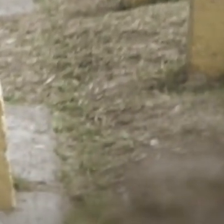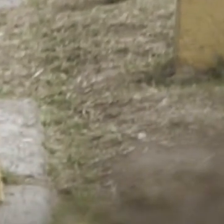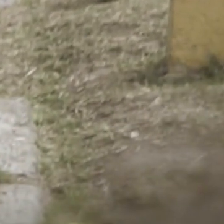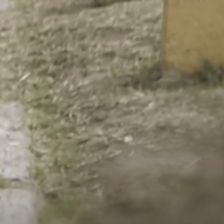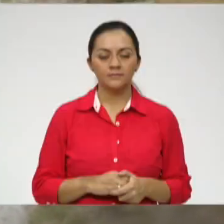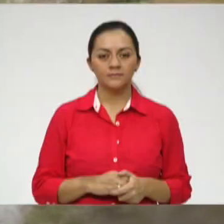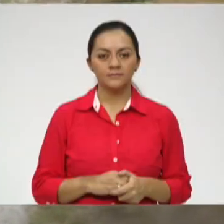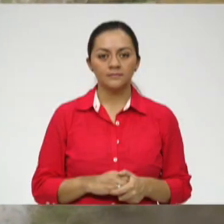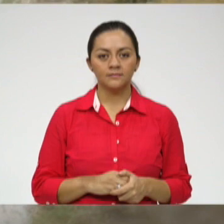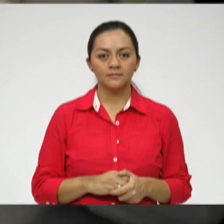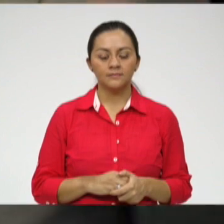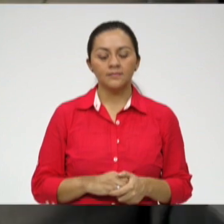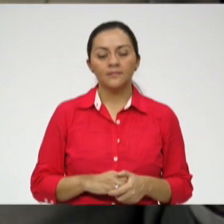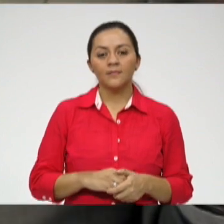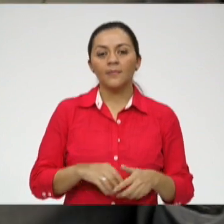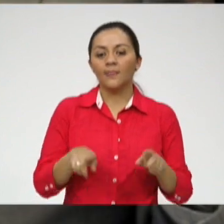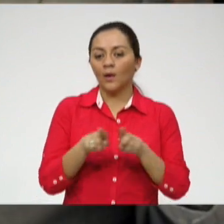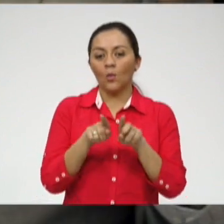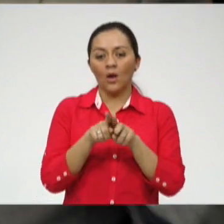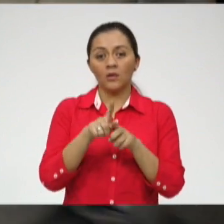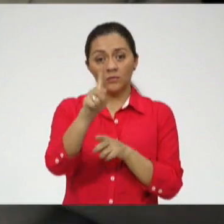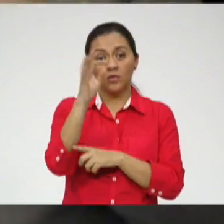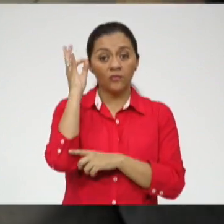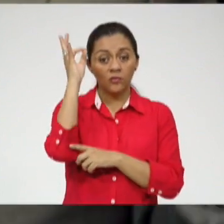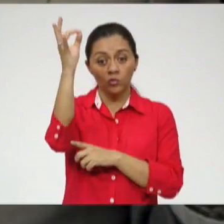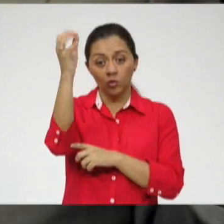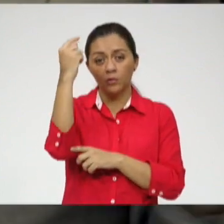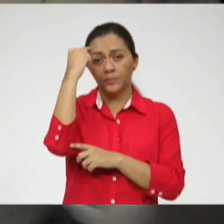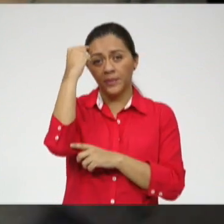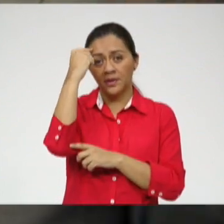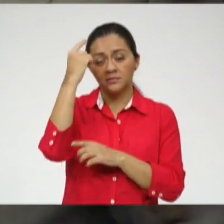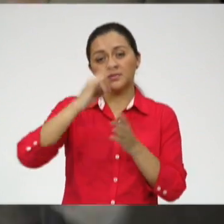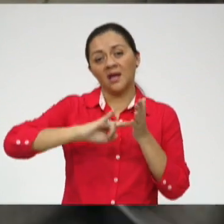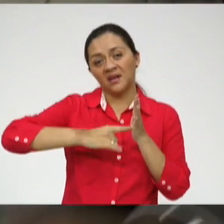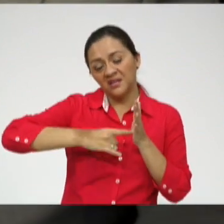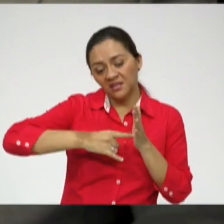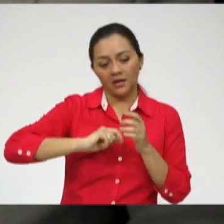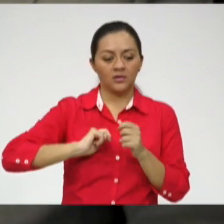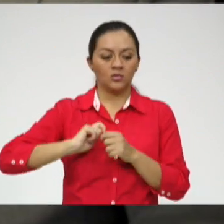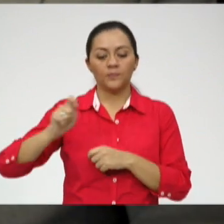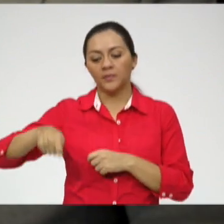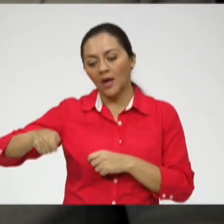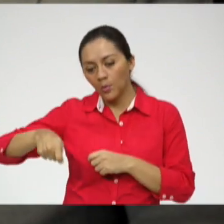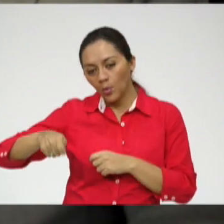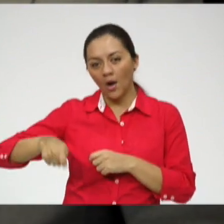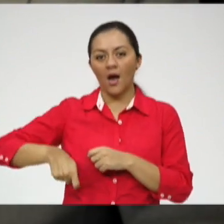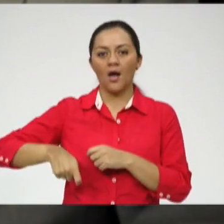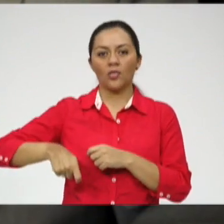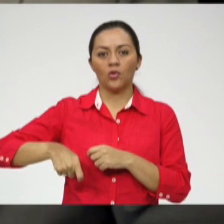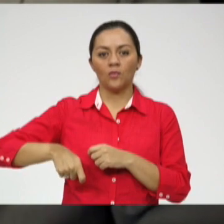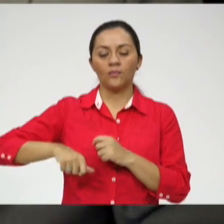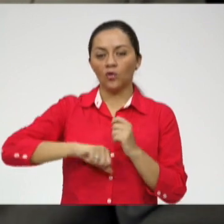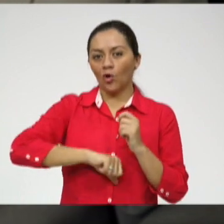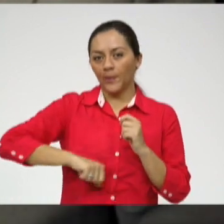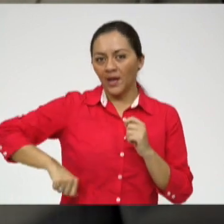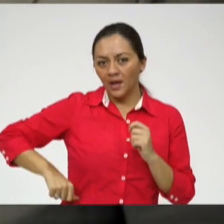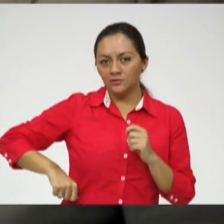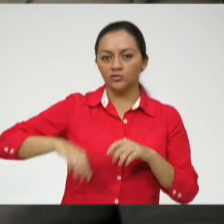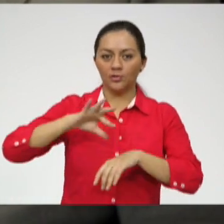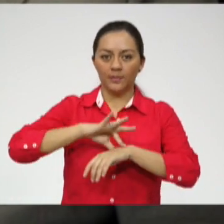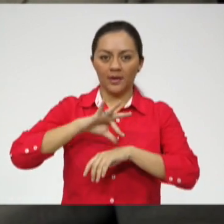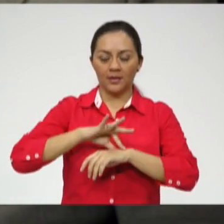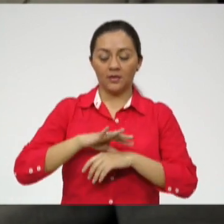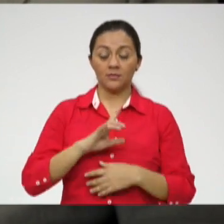Usted puede ser un gran arquitecto, un gran cirujano, abogado, lo que sea. Pero si la formación que le da el